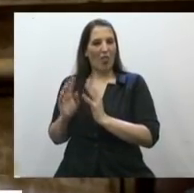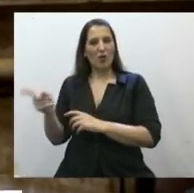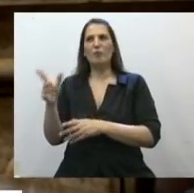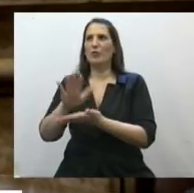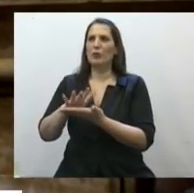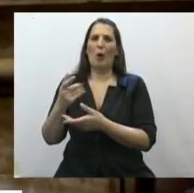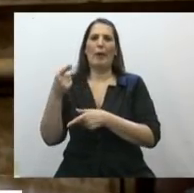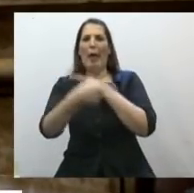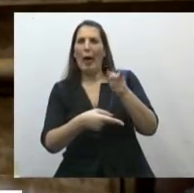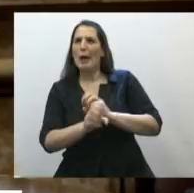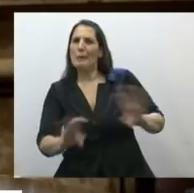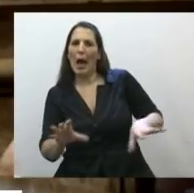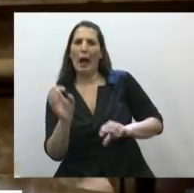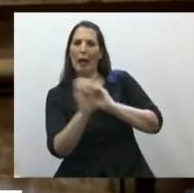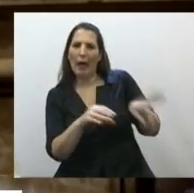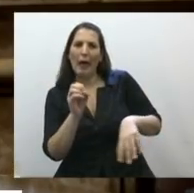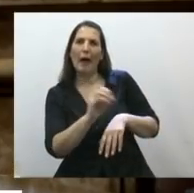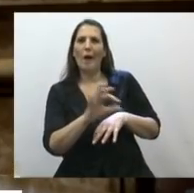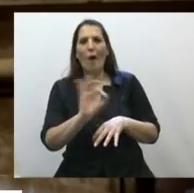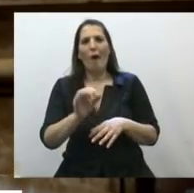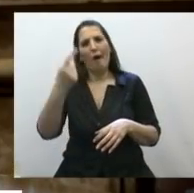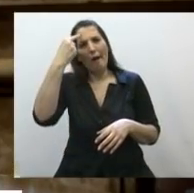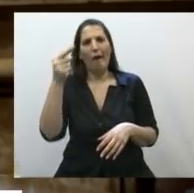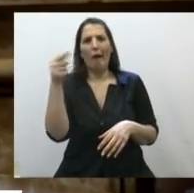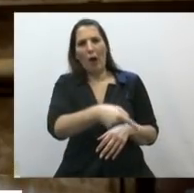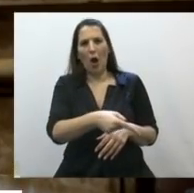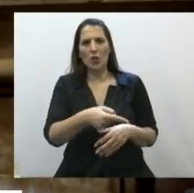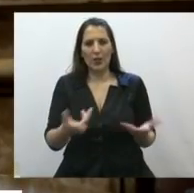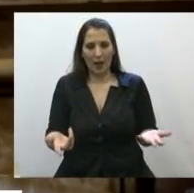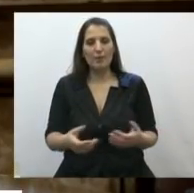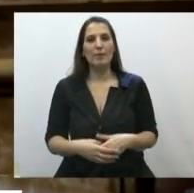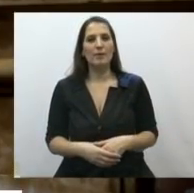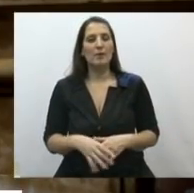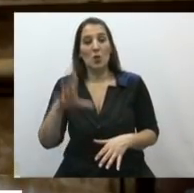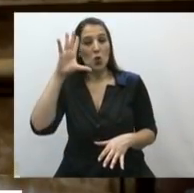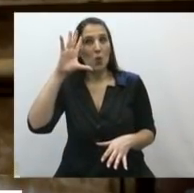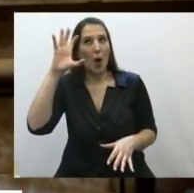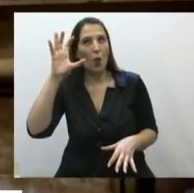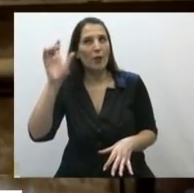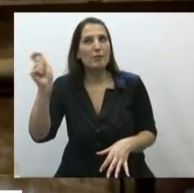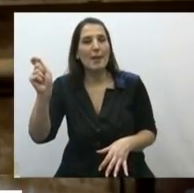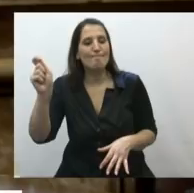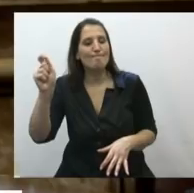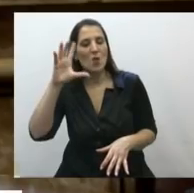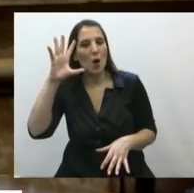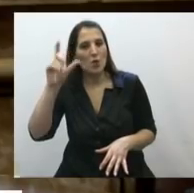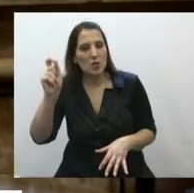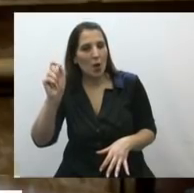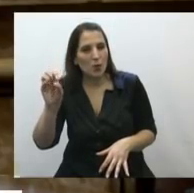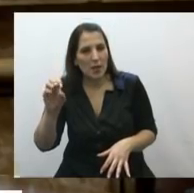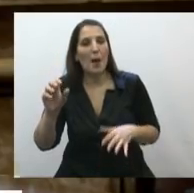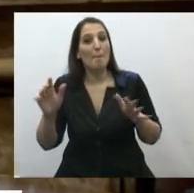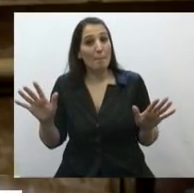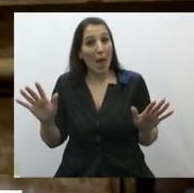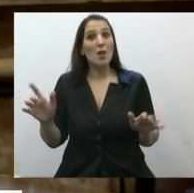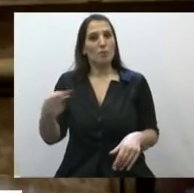agravios, de las injurias que se podían recibir. No me acuerdo quién es, por eso no lo nombro, pero dijeron algo así